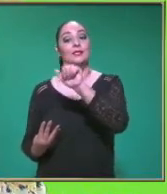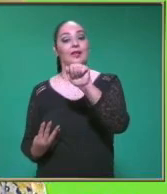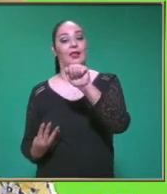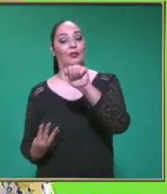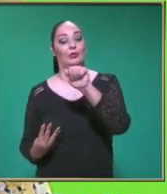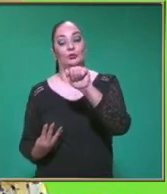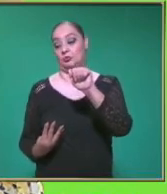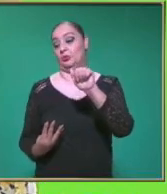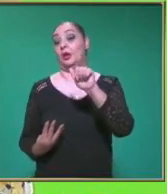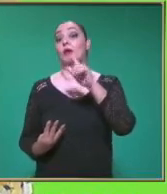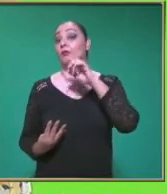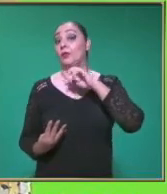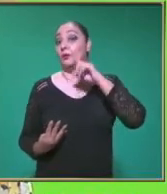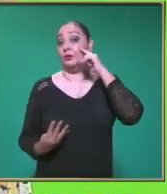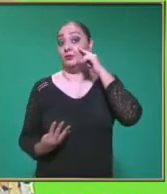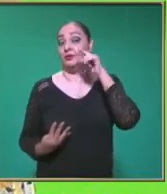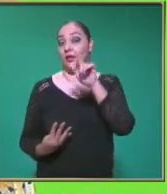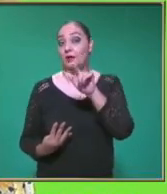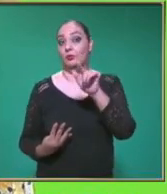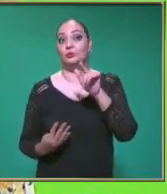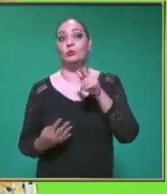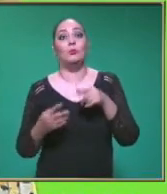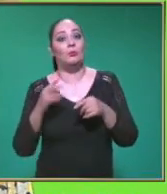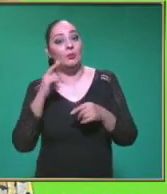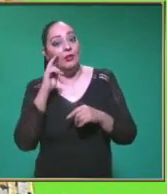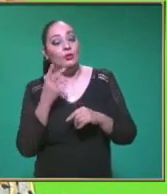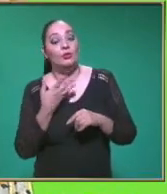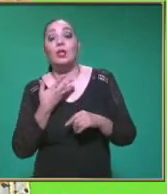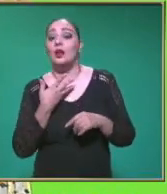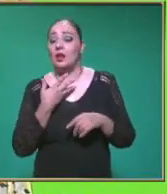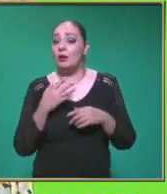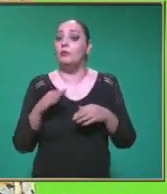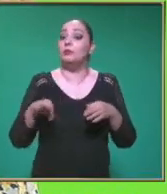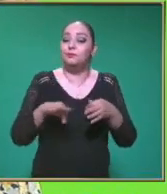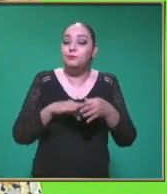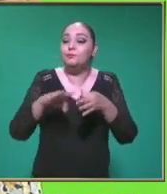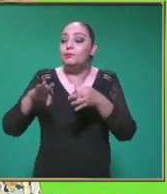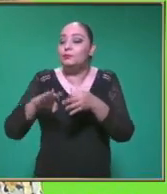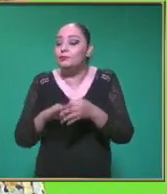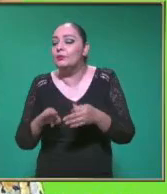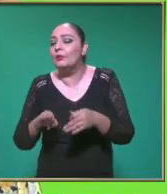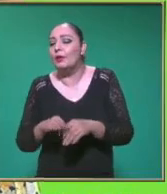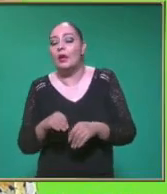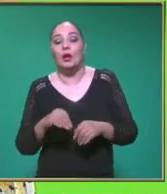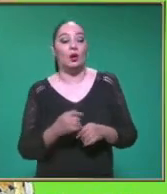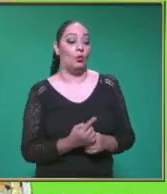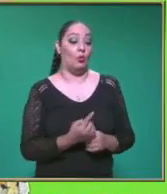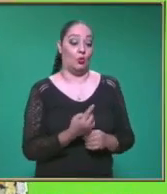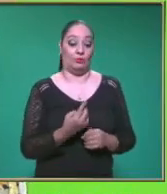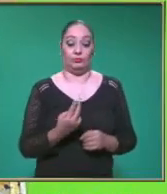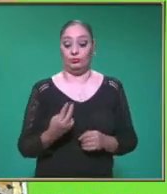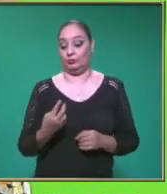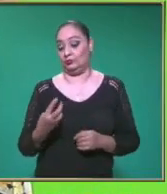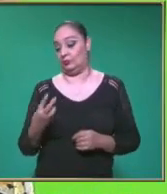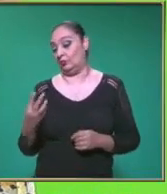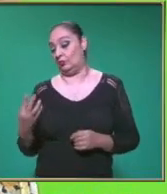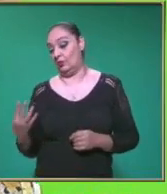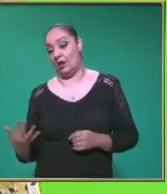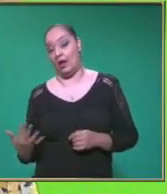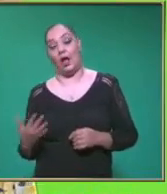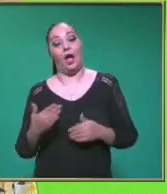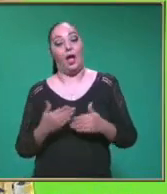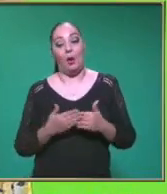si ahí nosotros Observamos Tiene Datos consecutivos Sí Por cada segundo Que está recorriendo O que está